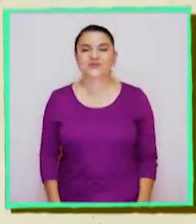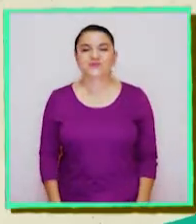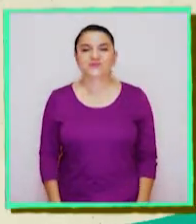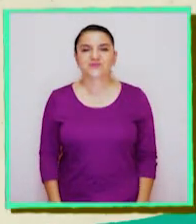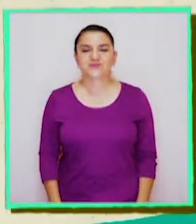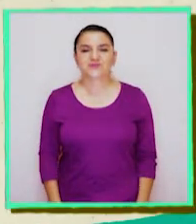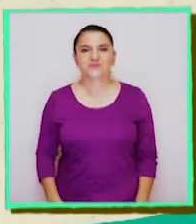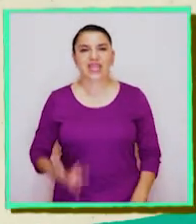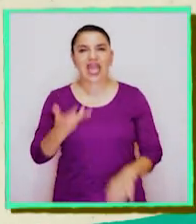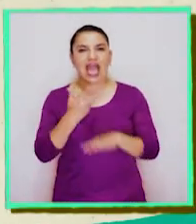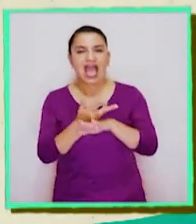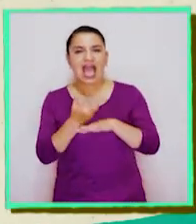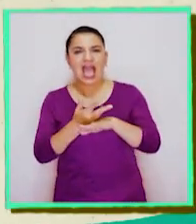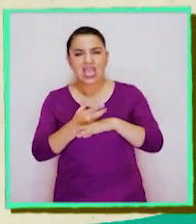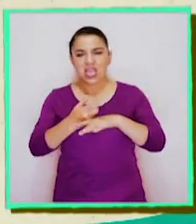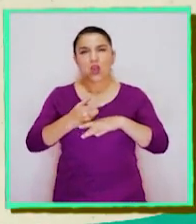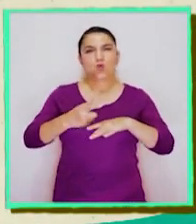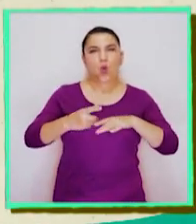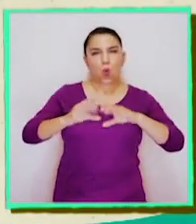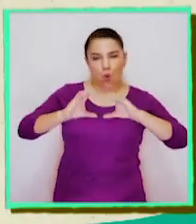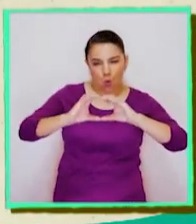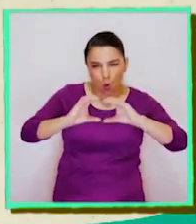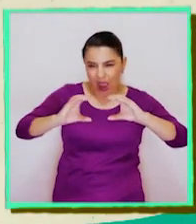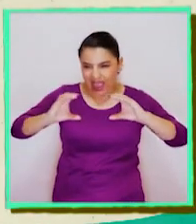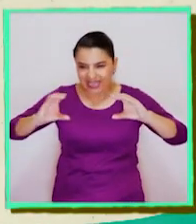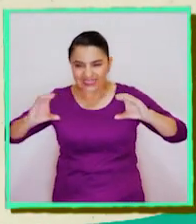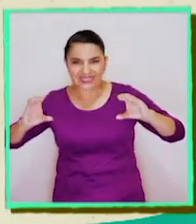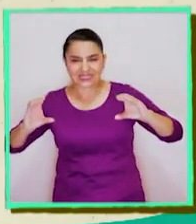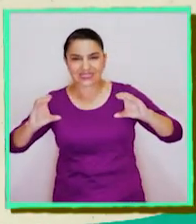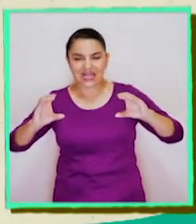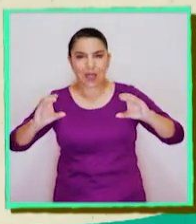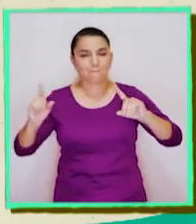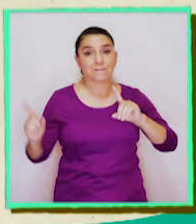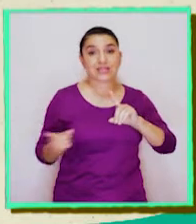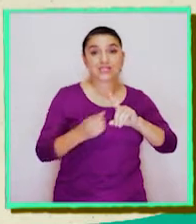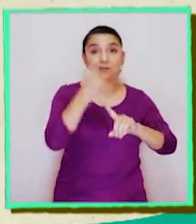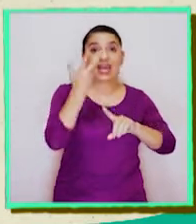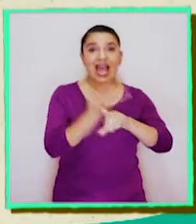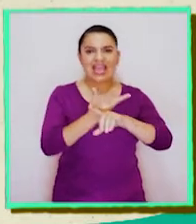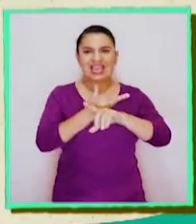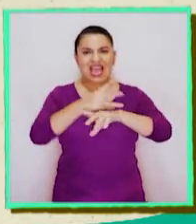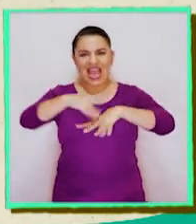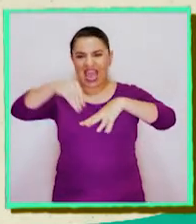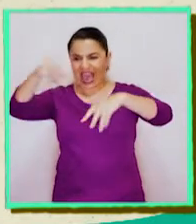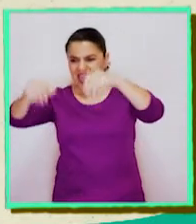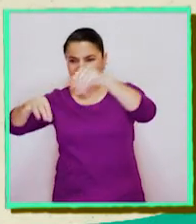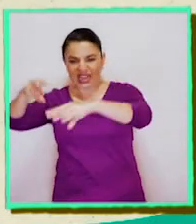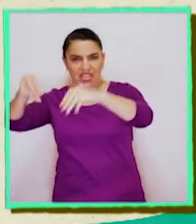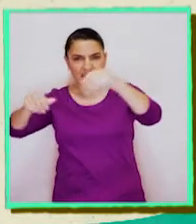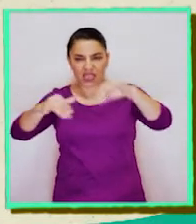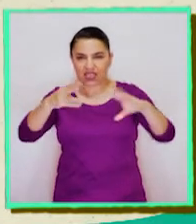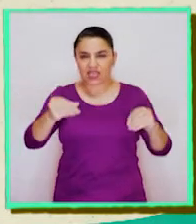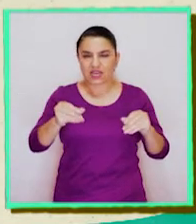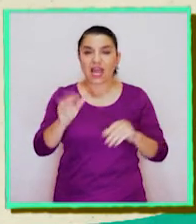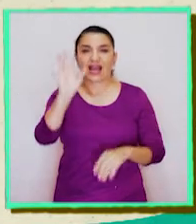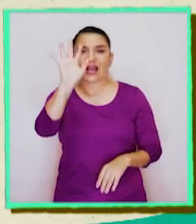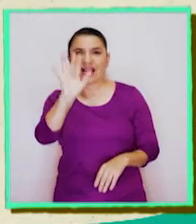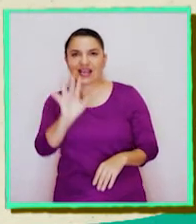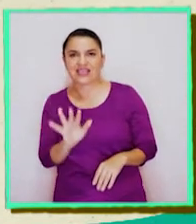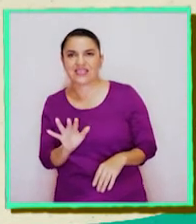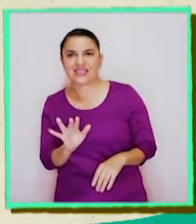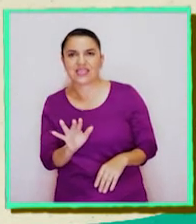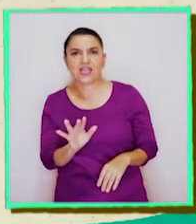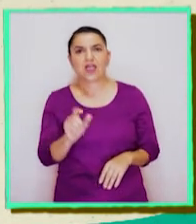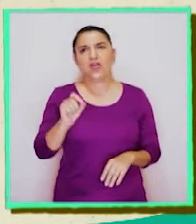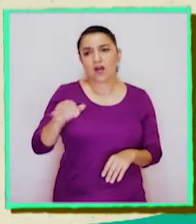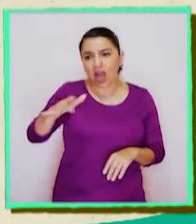por tener una textura gruesa. Y que contiene principalmente arena. Se caracteriza por la